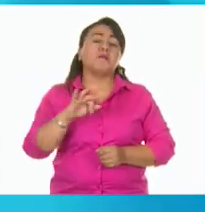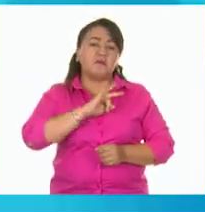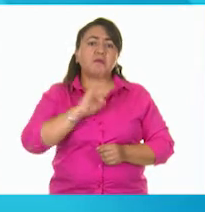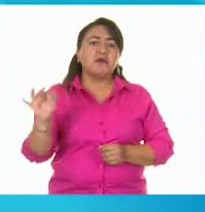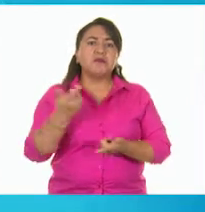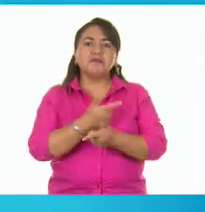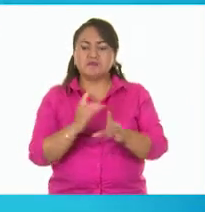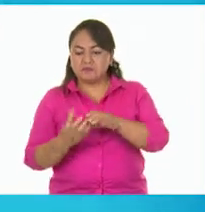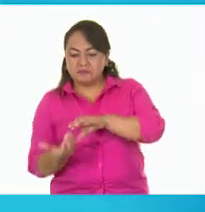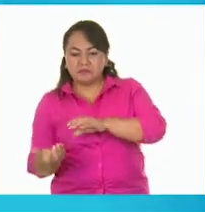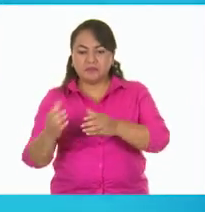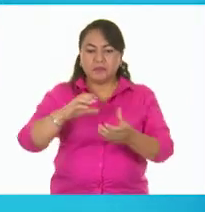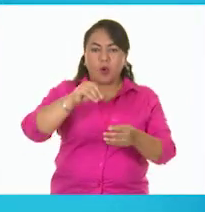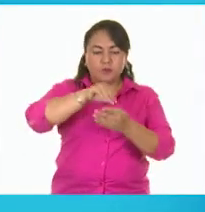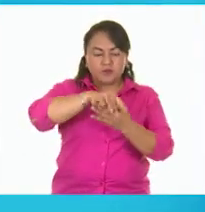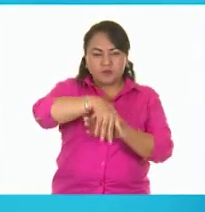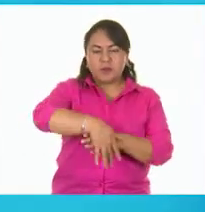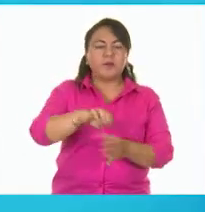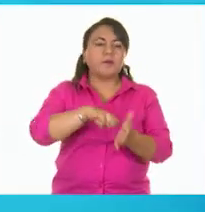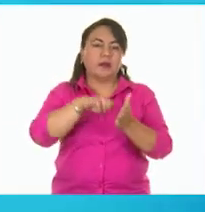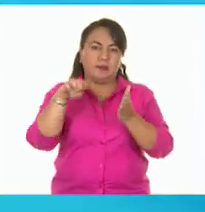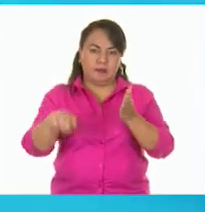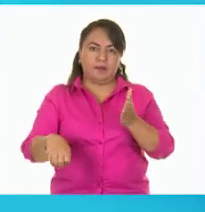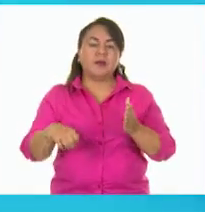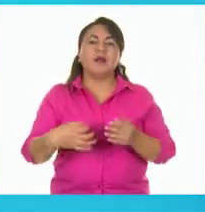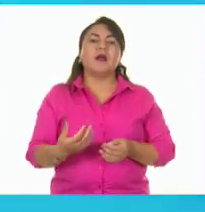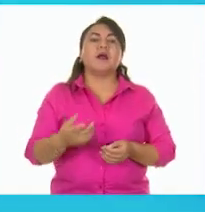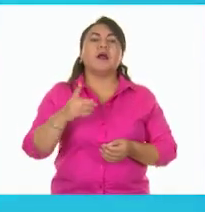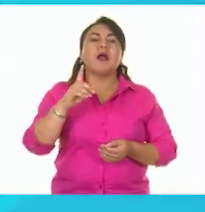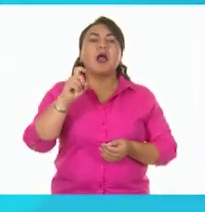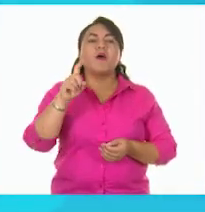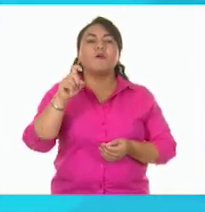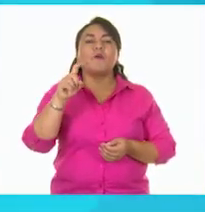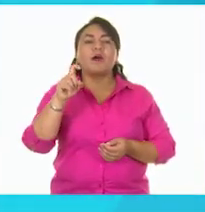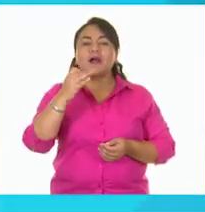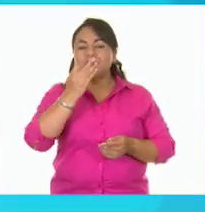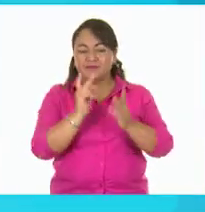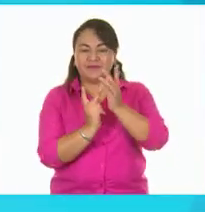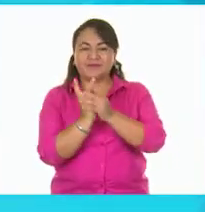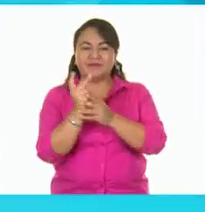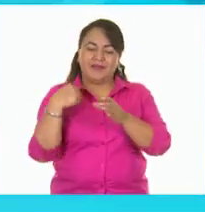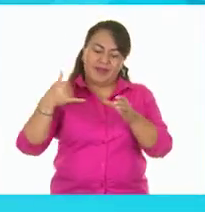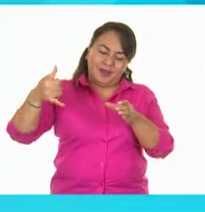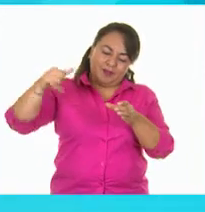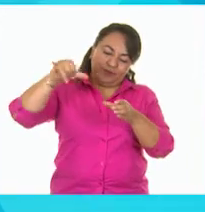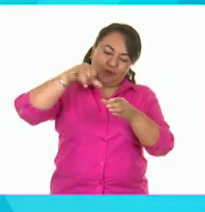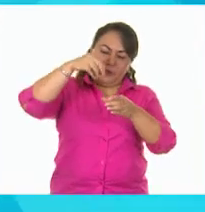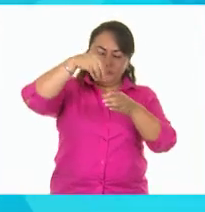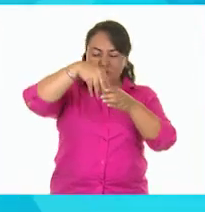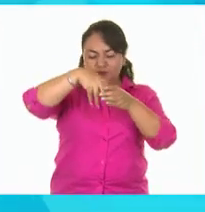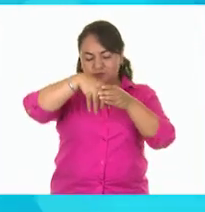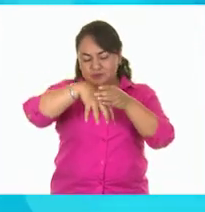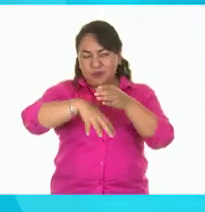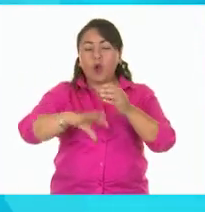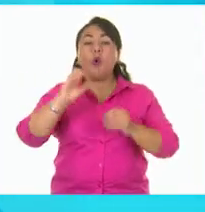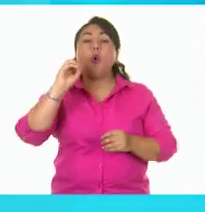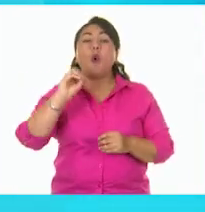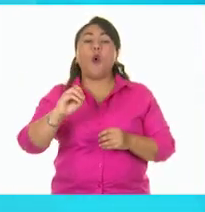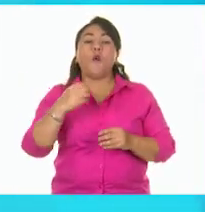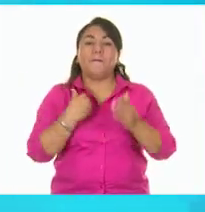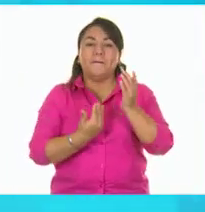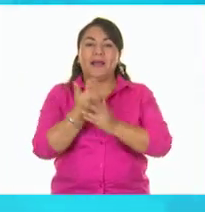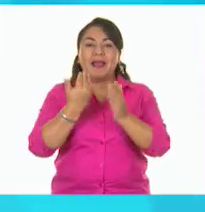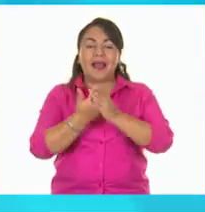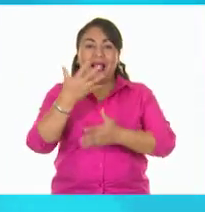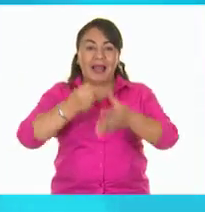desplazar o fluir por ejemplo el agua que le ponemos a la plantita de mi mamá y la leche que me tomó al desayunar.